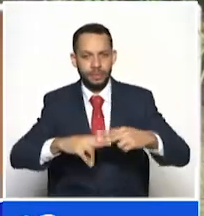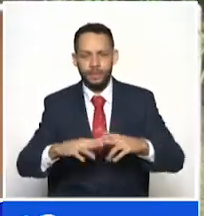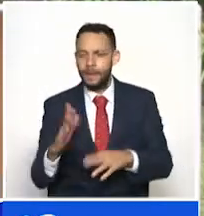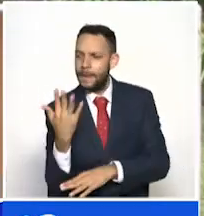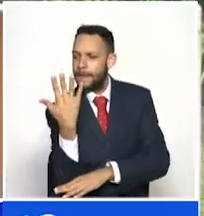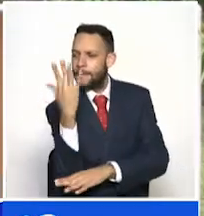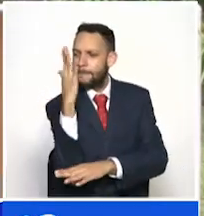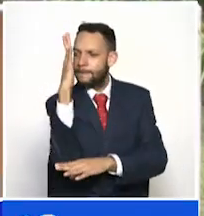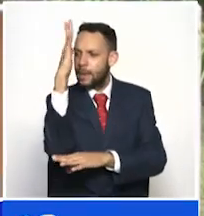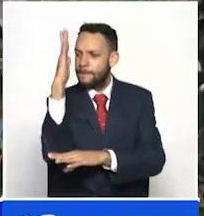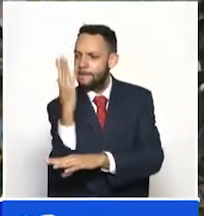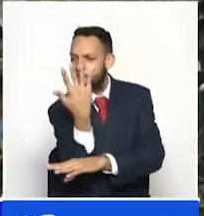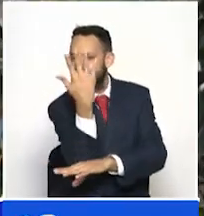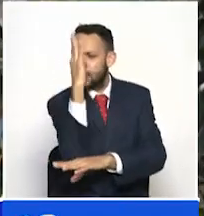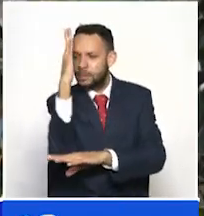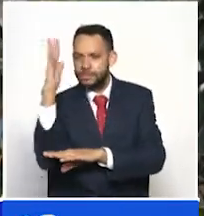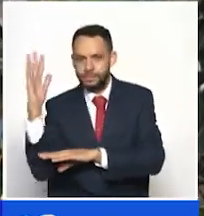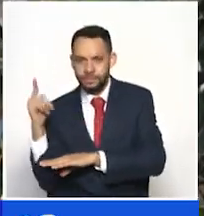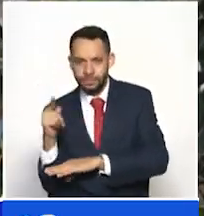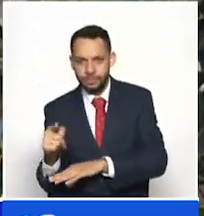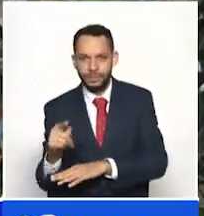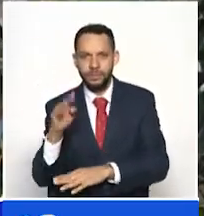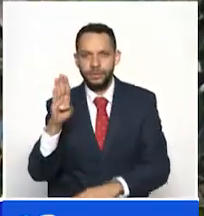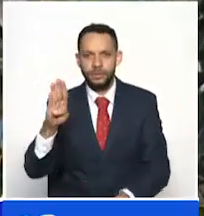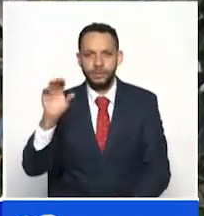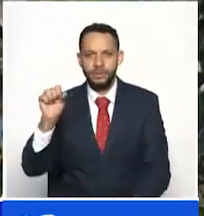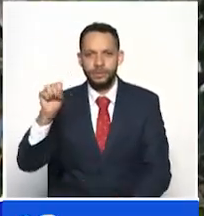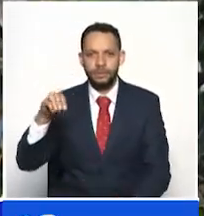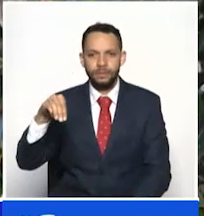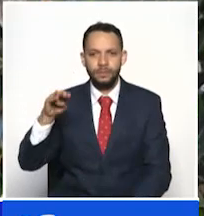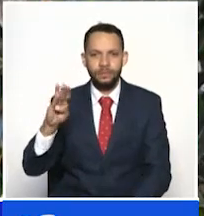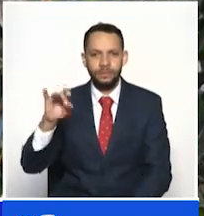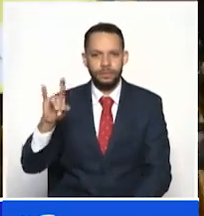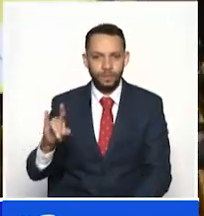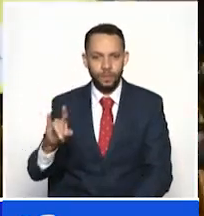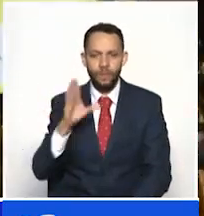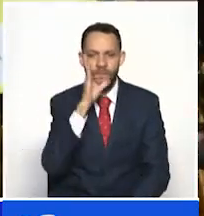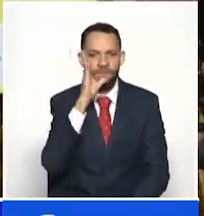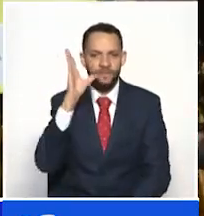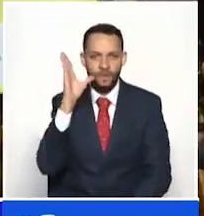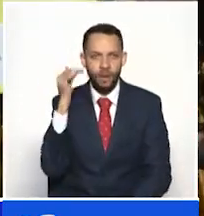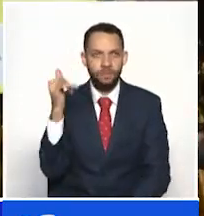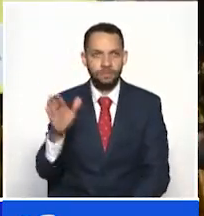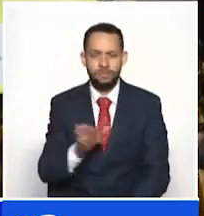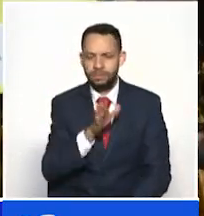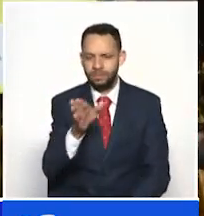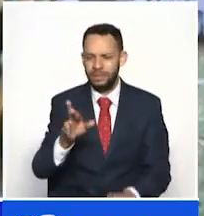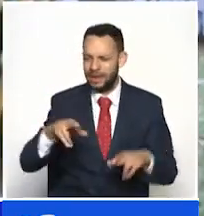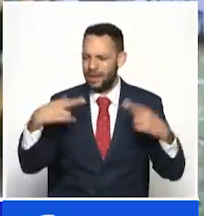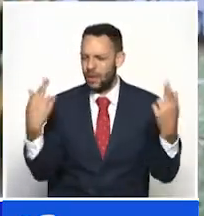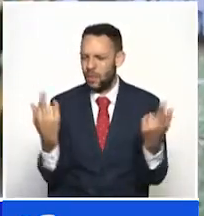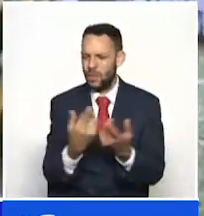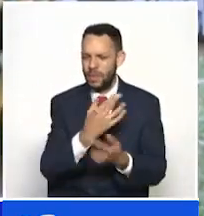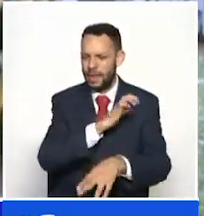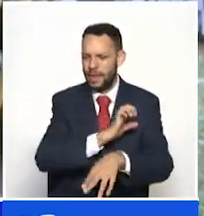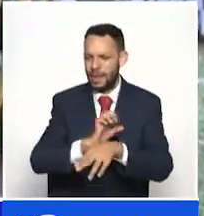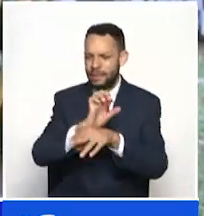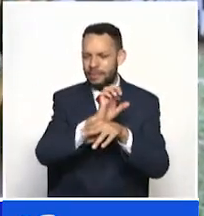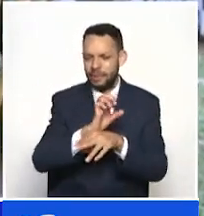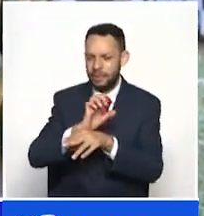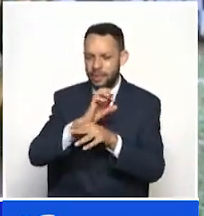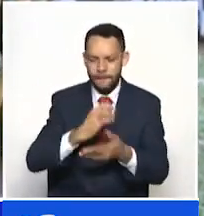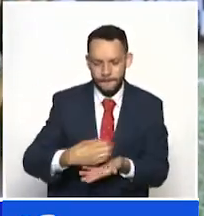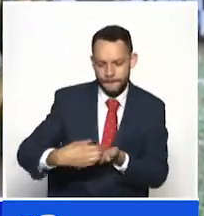bambú y la guadua en la finca El Bambusal de Montenegro Quindío fue el escenario propicio para reunir autoridades, biólogos,